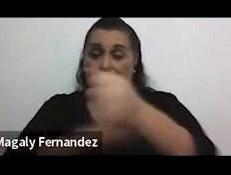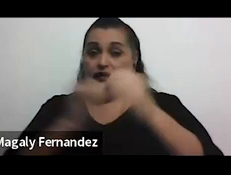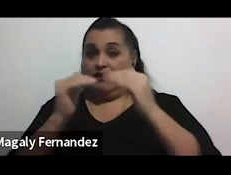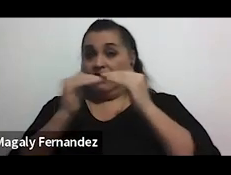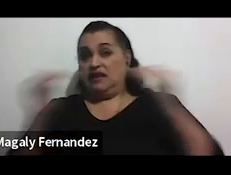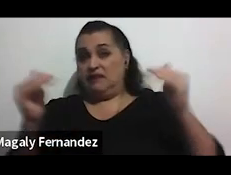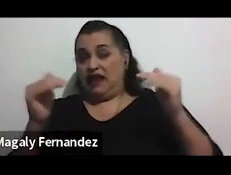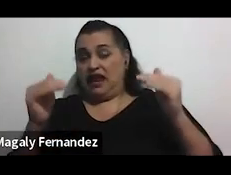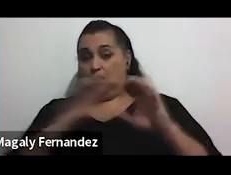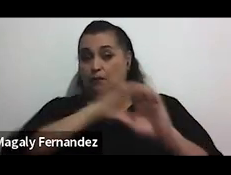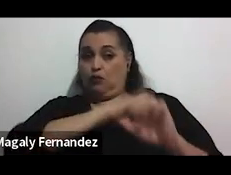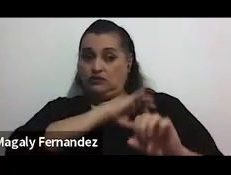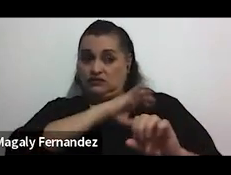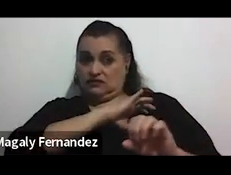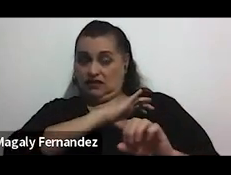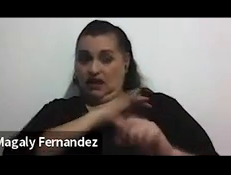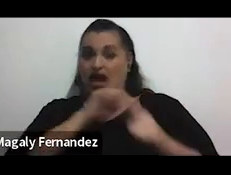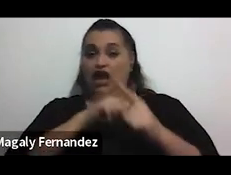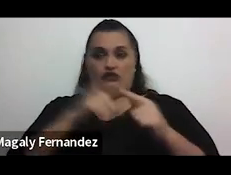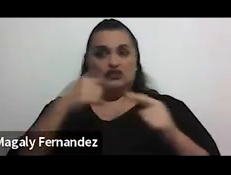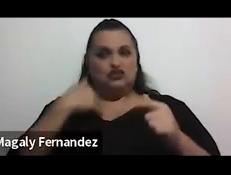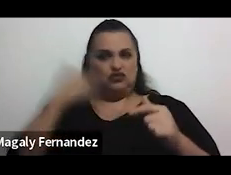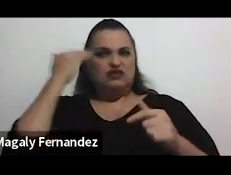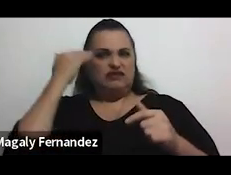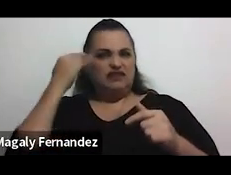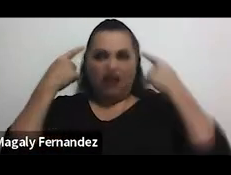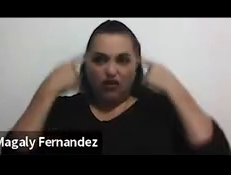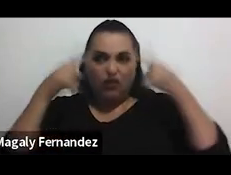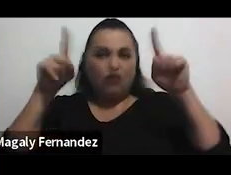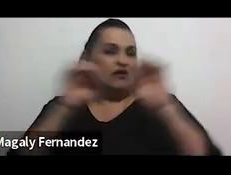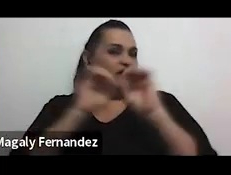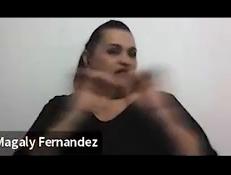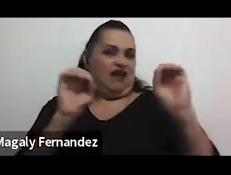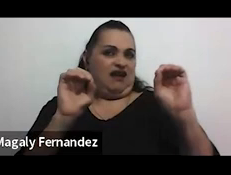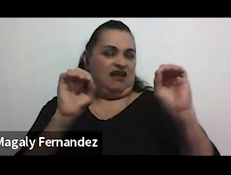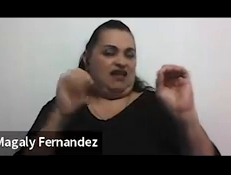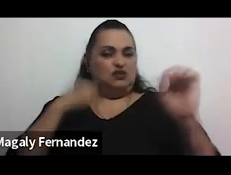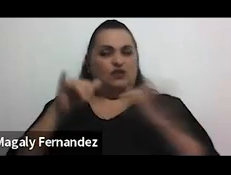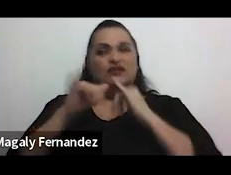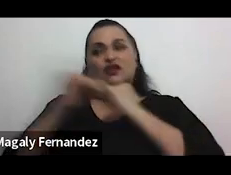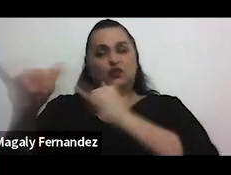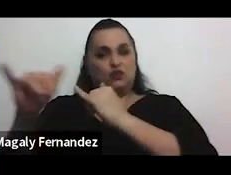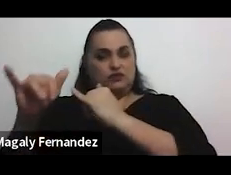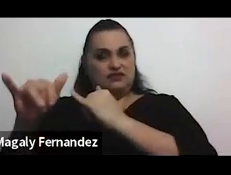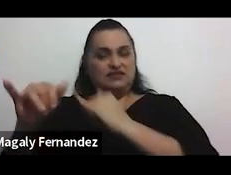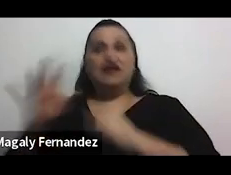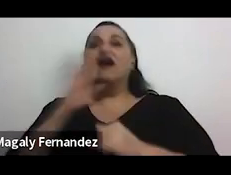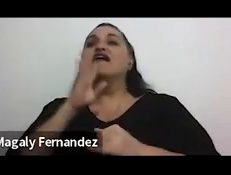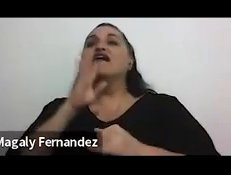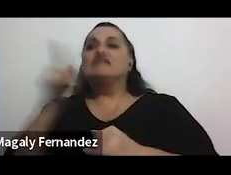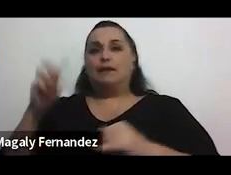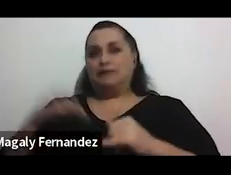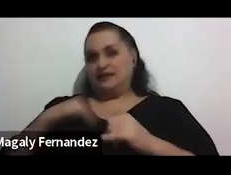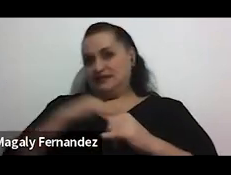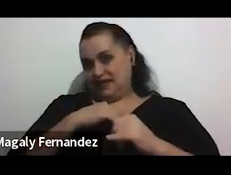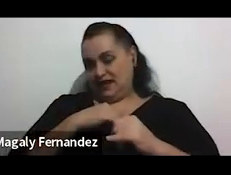de la policía digámoslo así yo sabía que eso no iba a llegar a nada si yo iba a interponer una denuncia o hablar esto en el ministerio